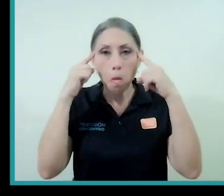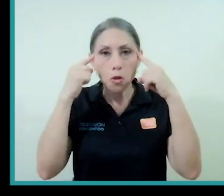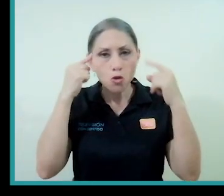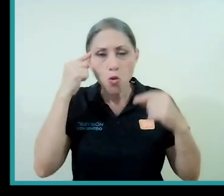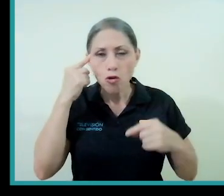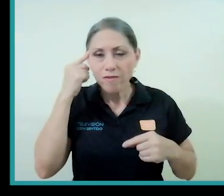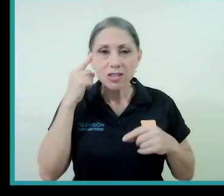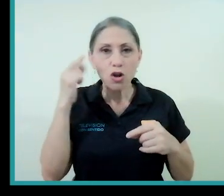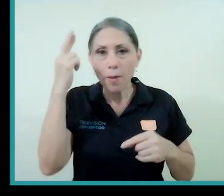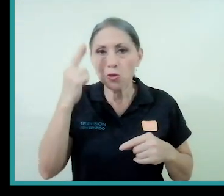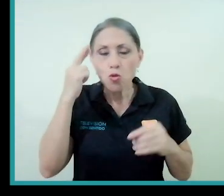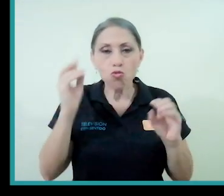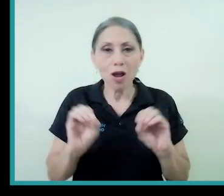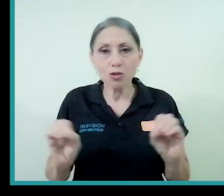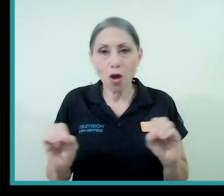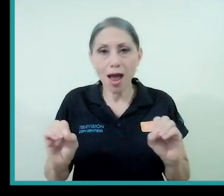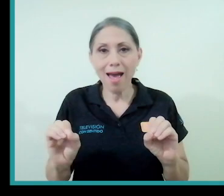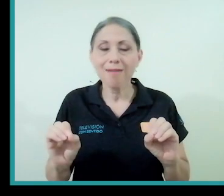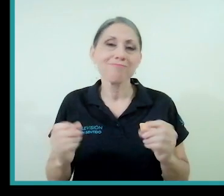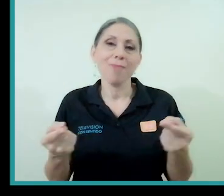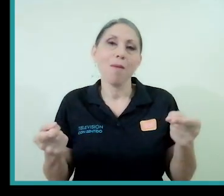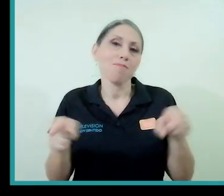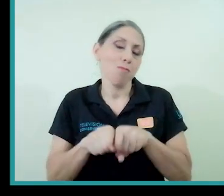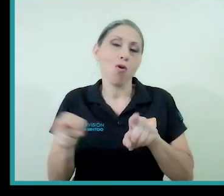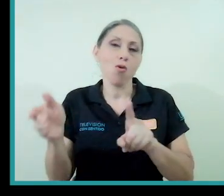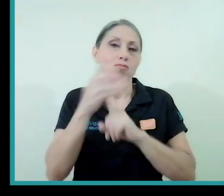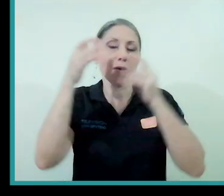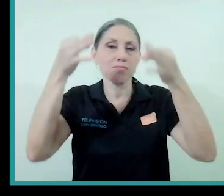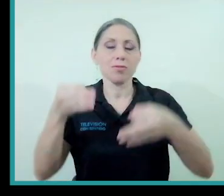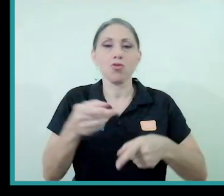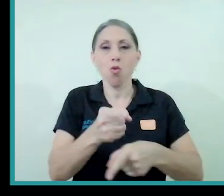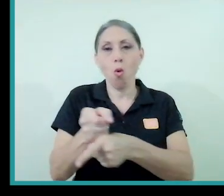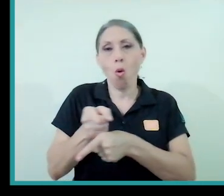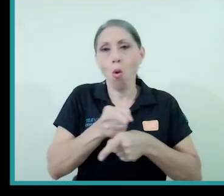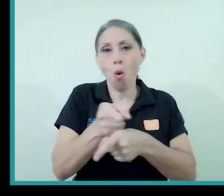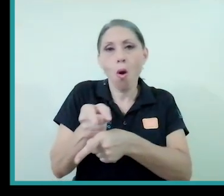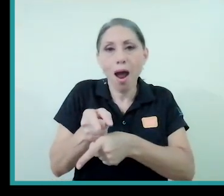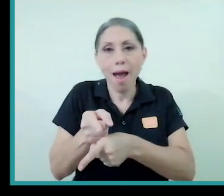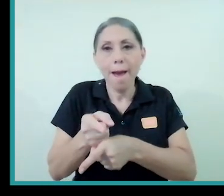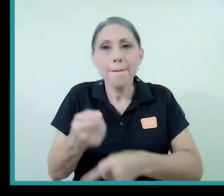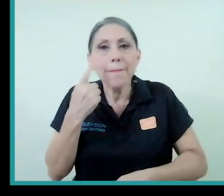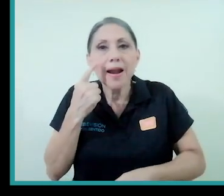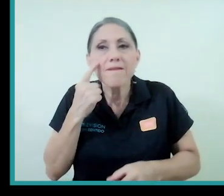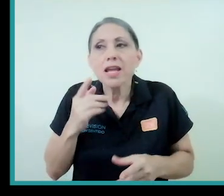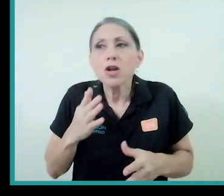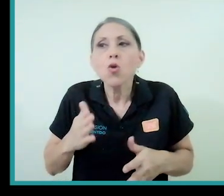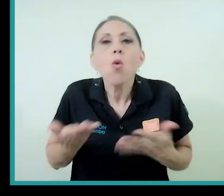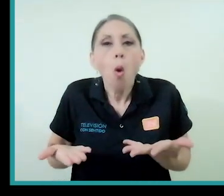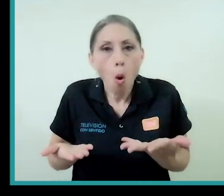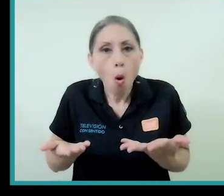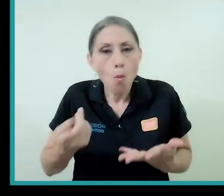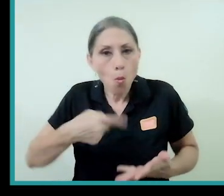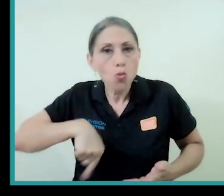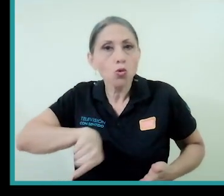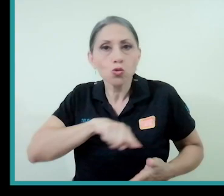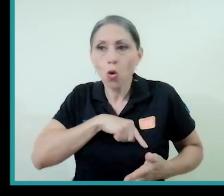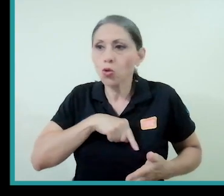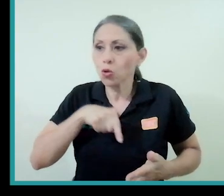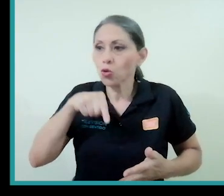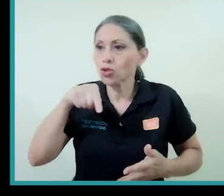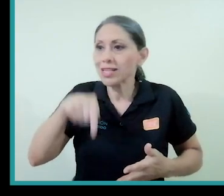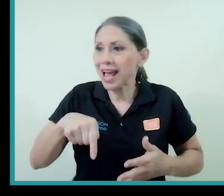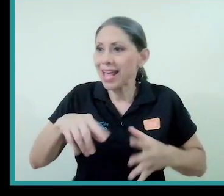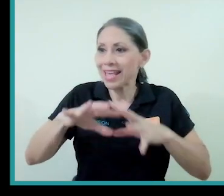reflexionamos y por ende que tampoco tomamos medidas correctivas para ver de qué manera sanamos este mundo porque